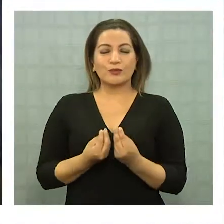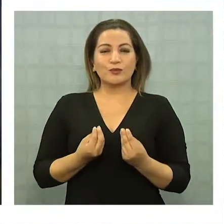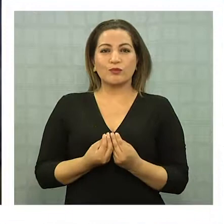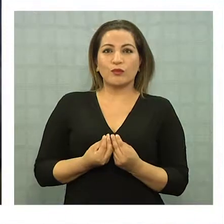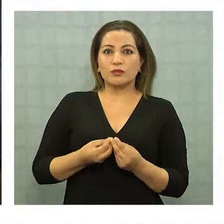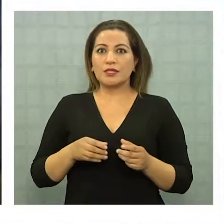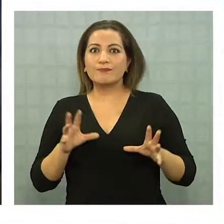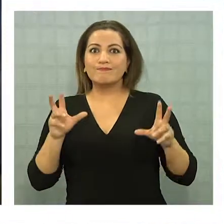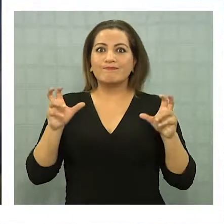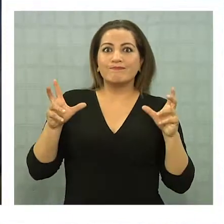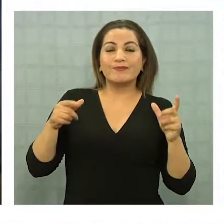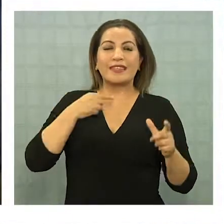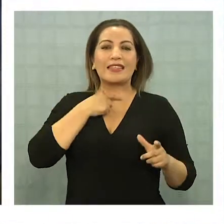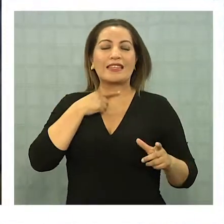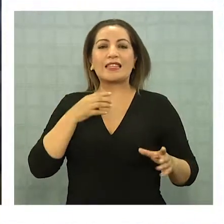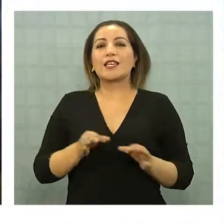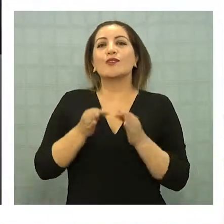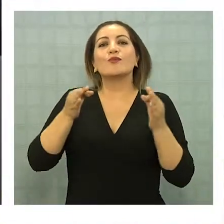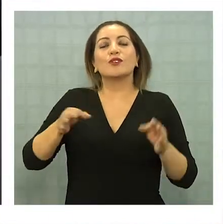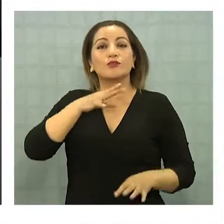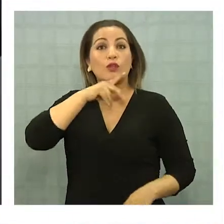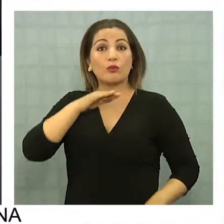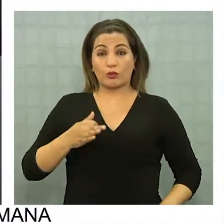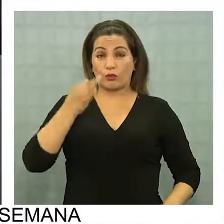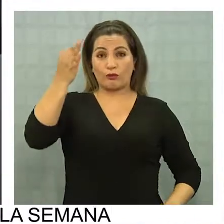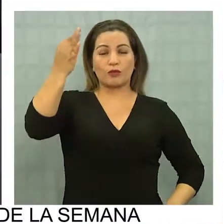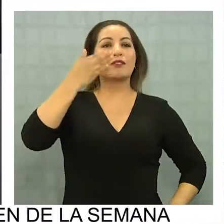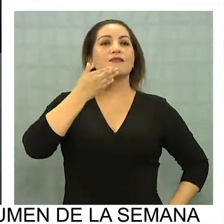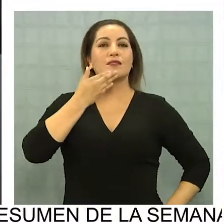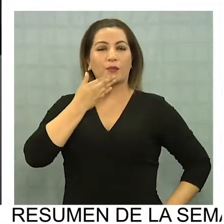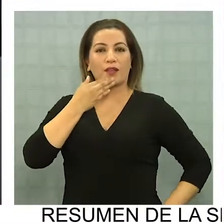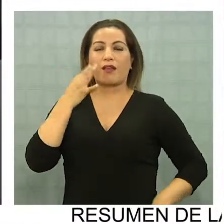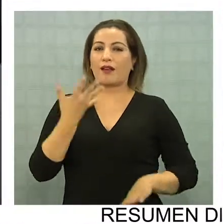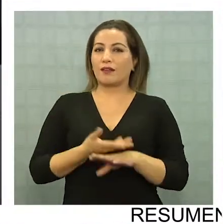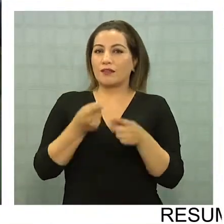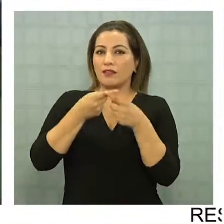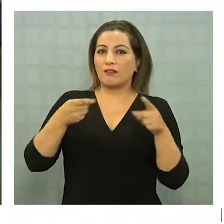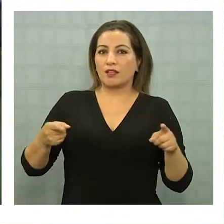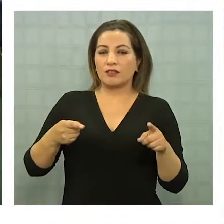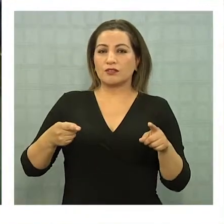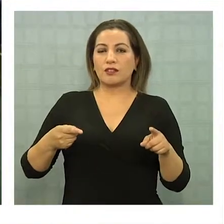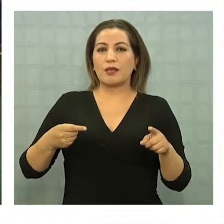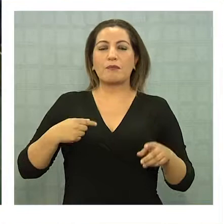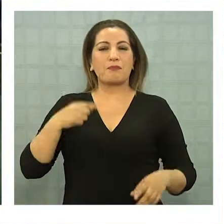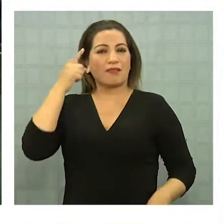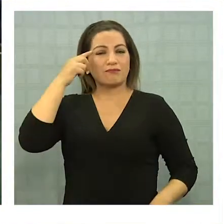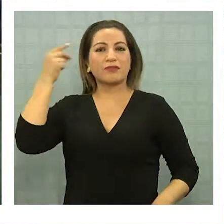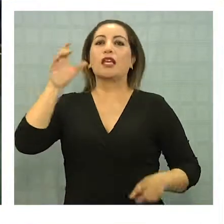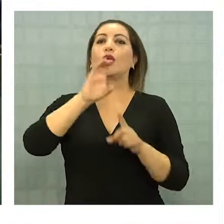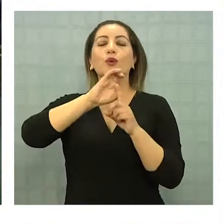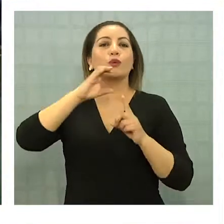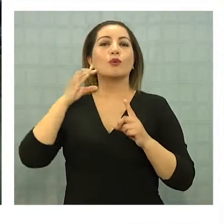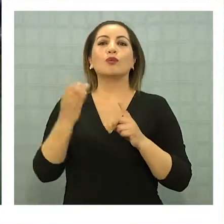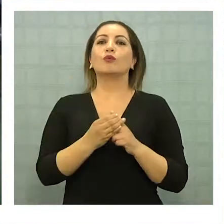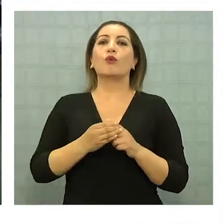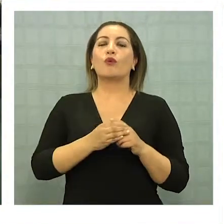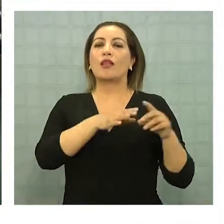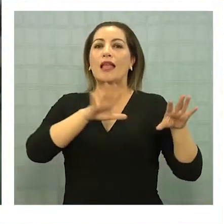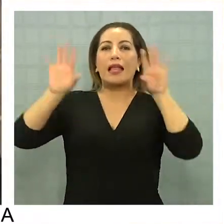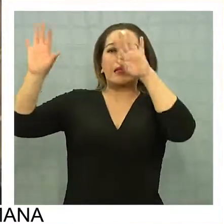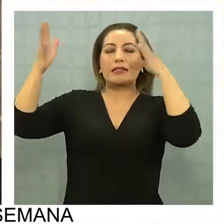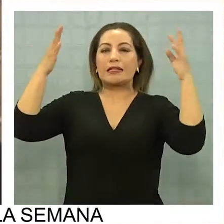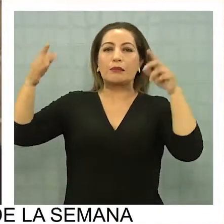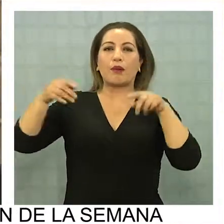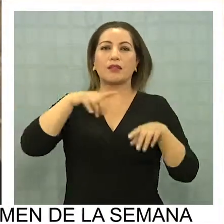muchas expectativas con respecto a lo que va a ser la educación de adultos en el futuro y también, por supuesto, hay diferencias que tienen que ver con nuestra idiosincrasia, nuestra cultura,